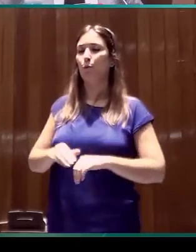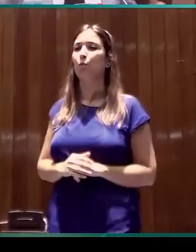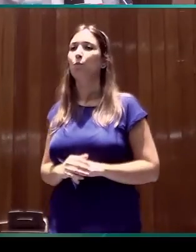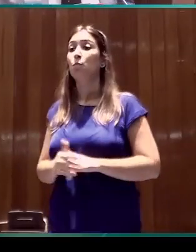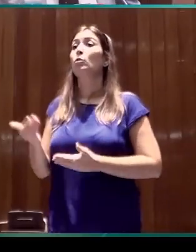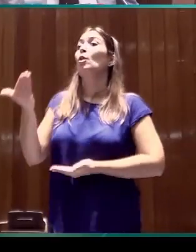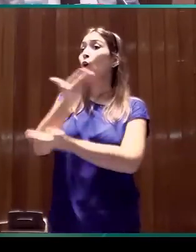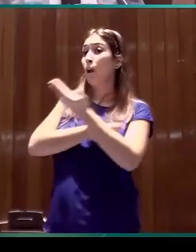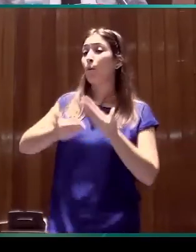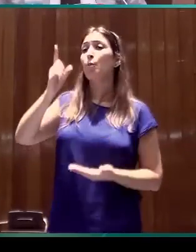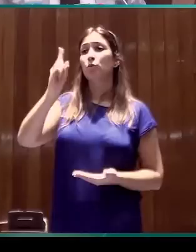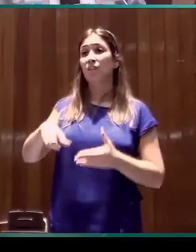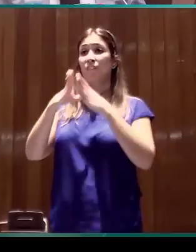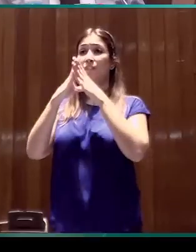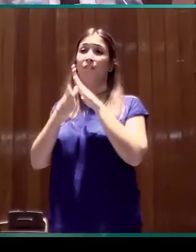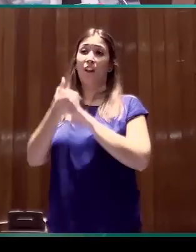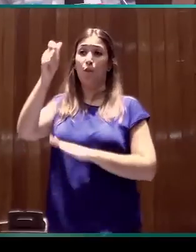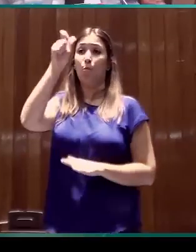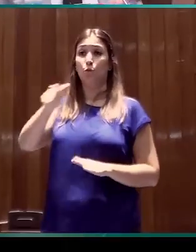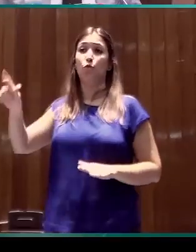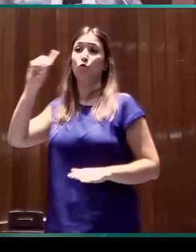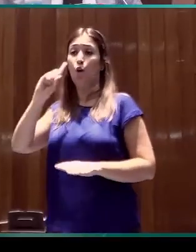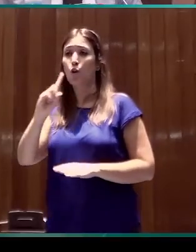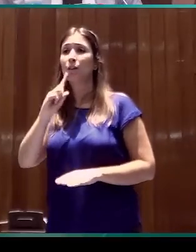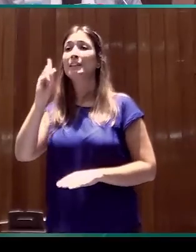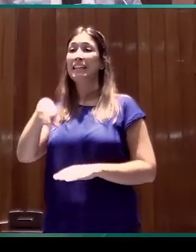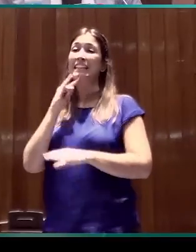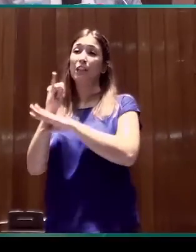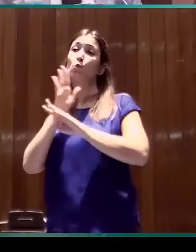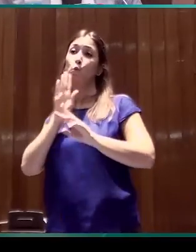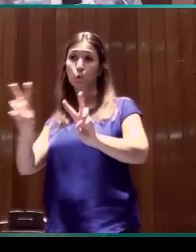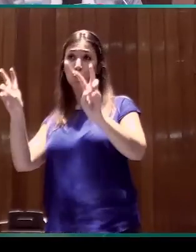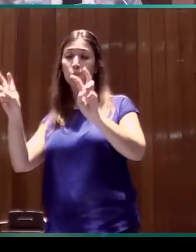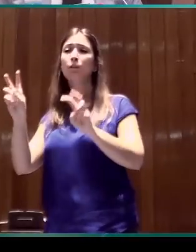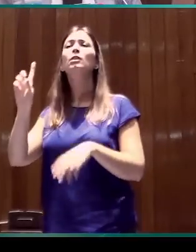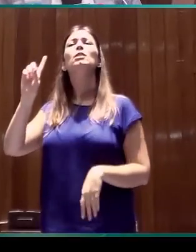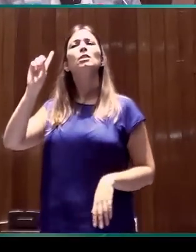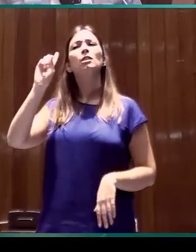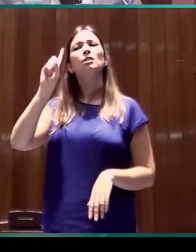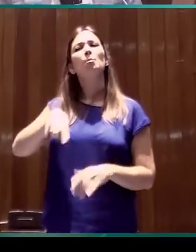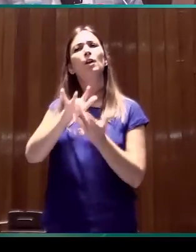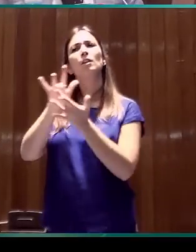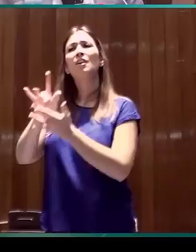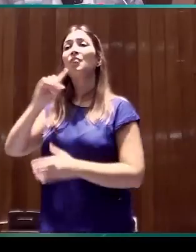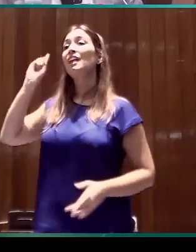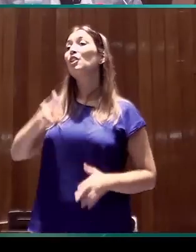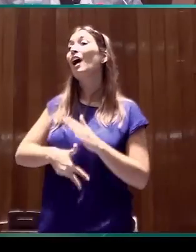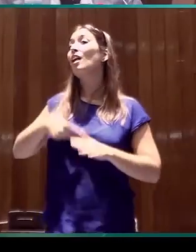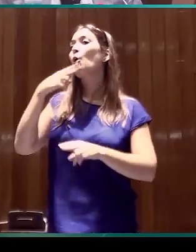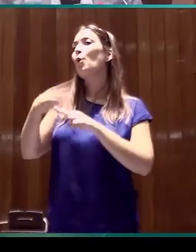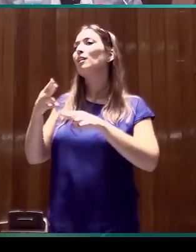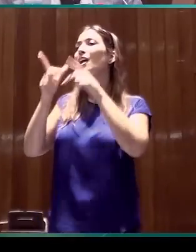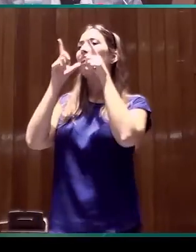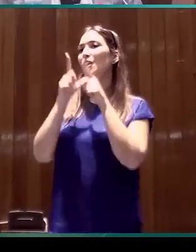Colaboramos regularmente con la Federación de Personas Sordas, con el Instituto, como decía antes, pero también con la Dirección General de Política